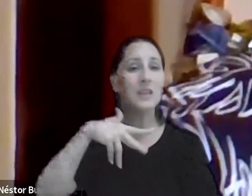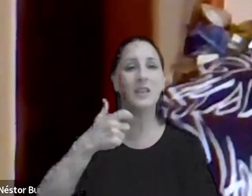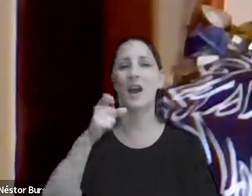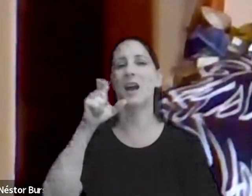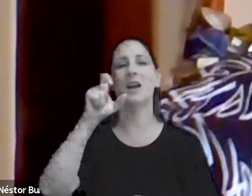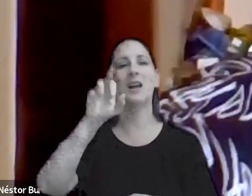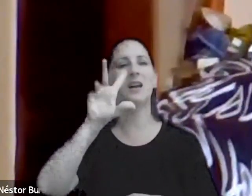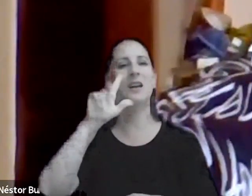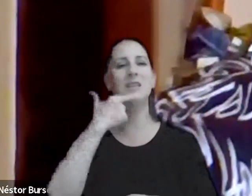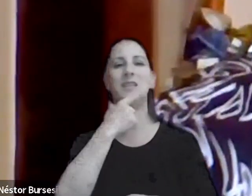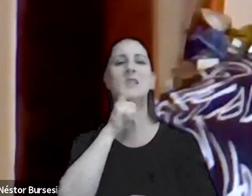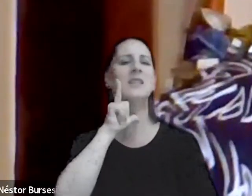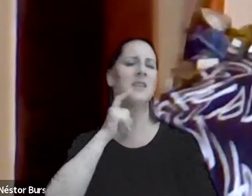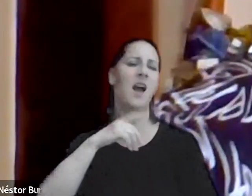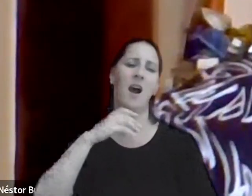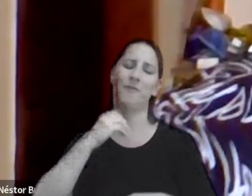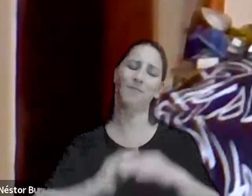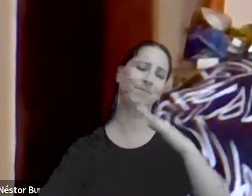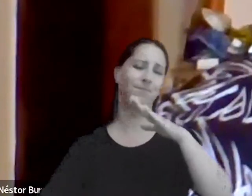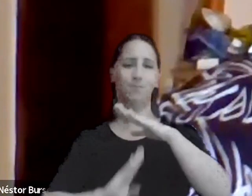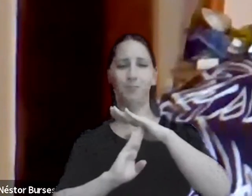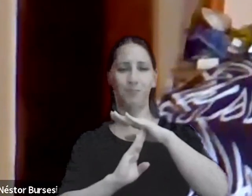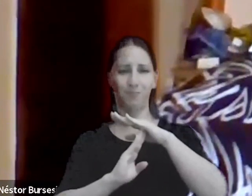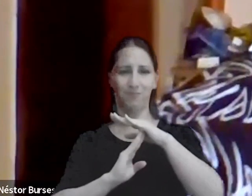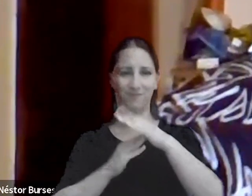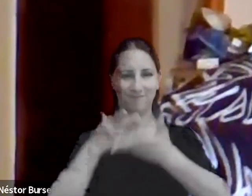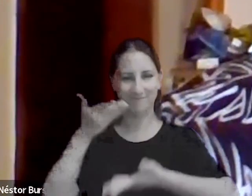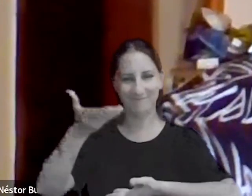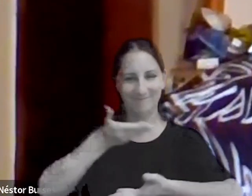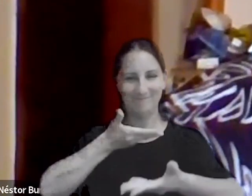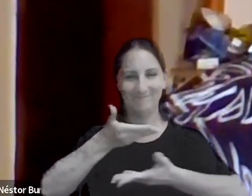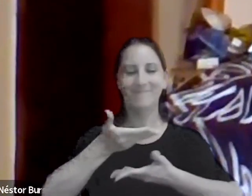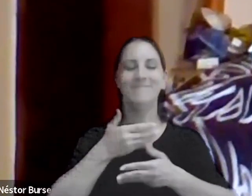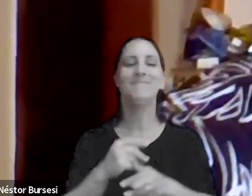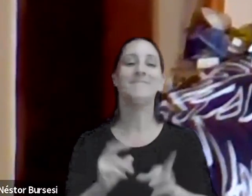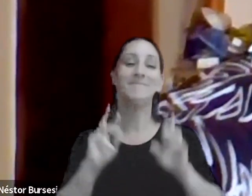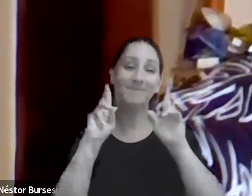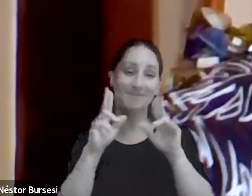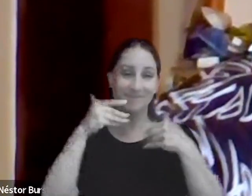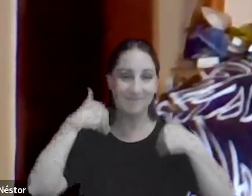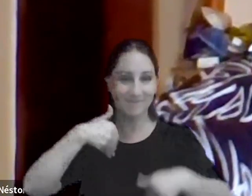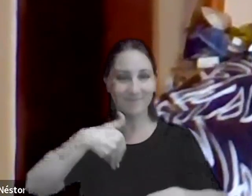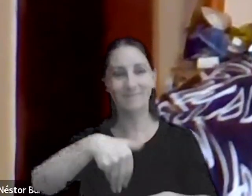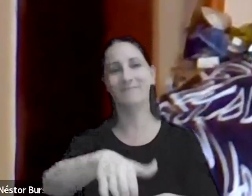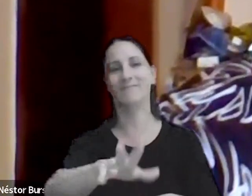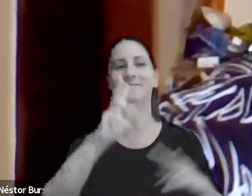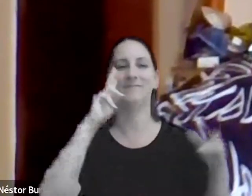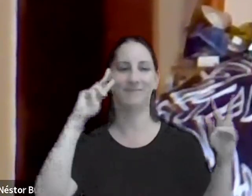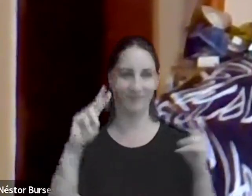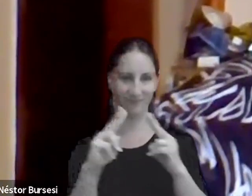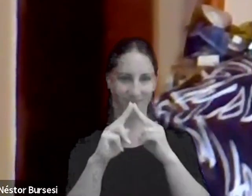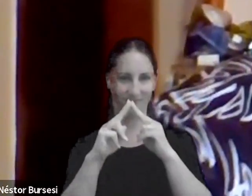los motores de todo esto así que bueno esperamos encontrarnos en la próxima